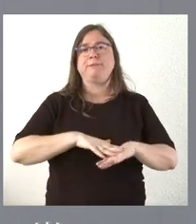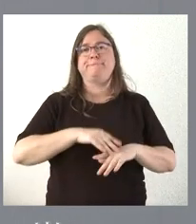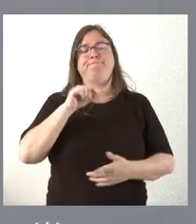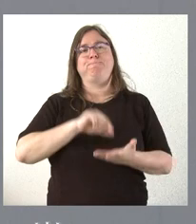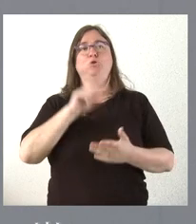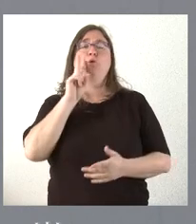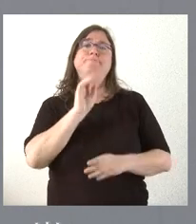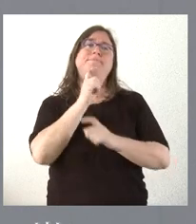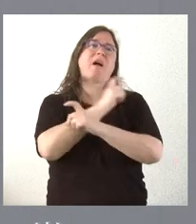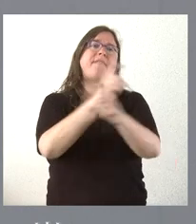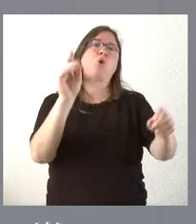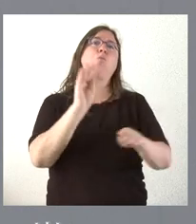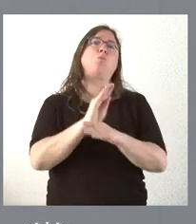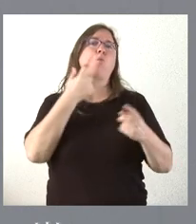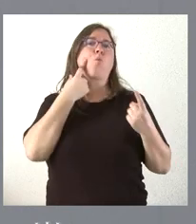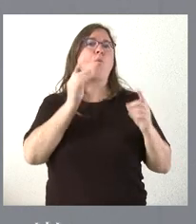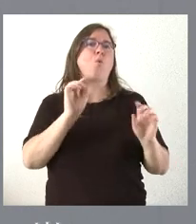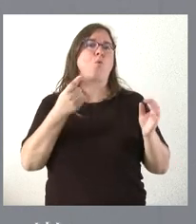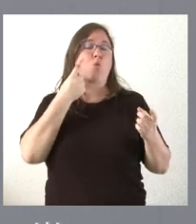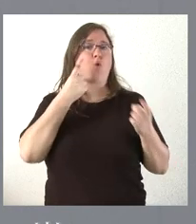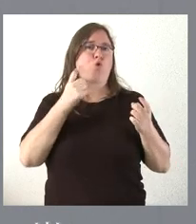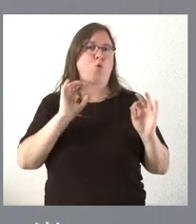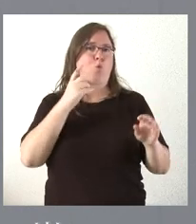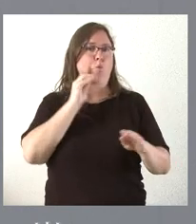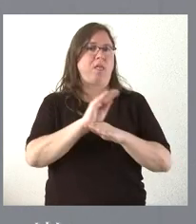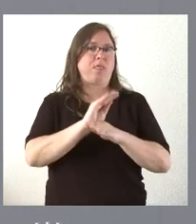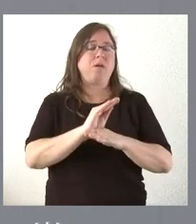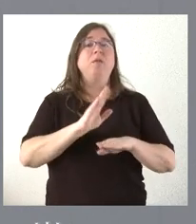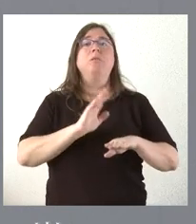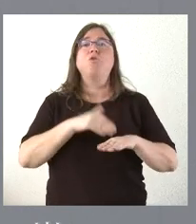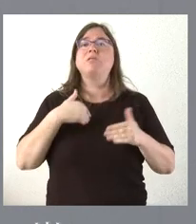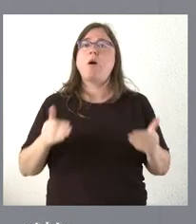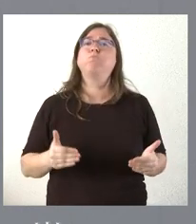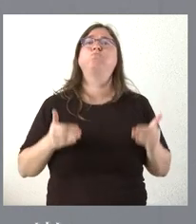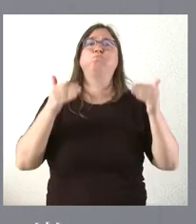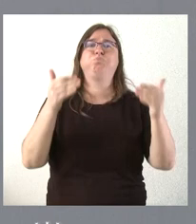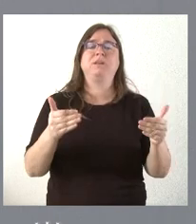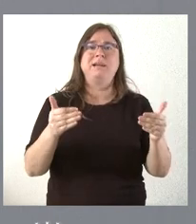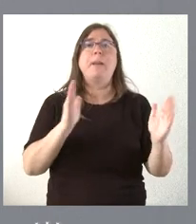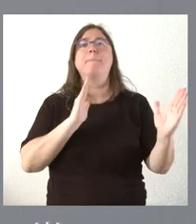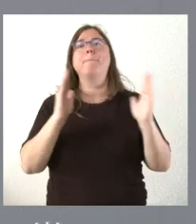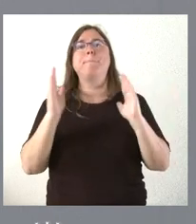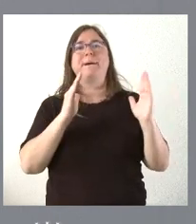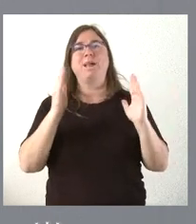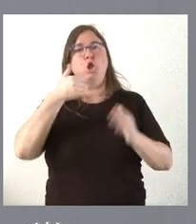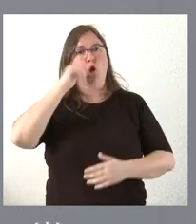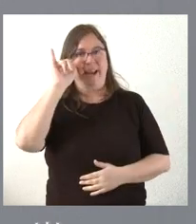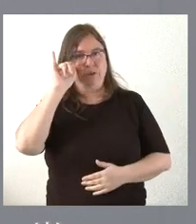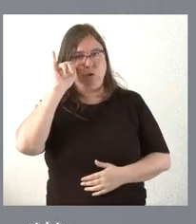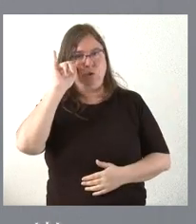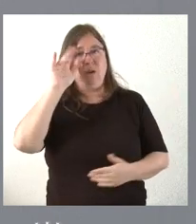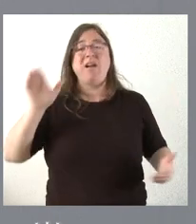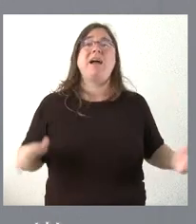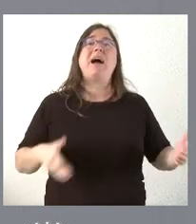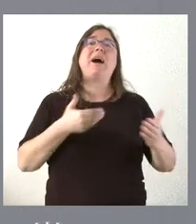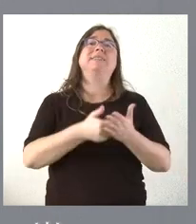que llamar a la prudencia es un elemento muy importante. Nosotros ya les digo que se va a ampliar ese periodo de riesgo hasta